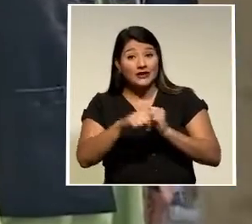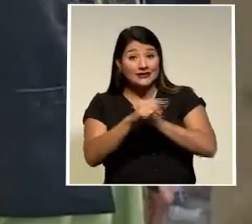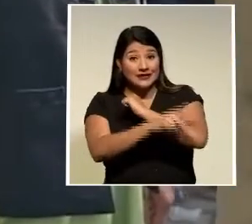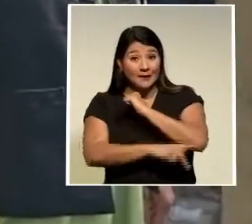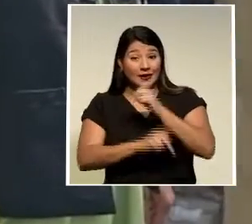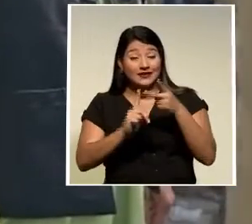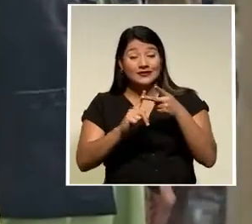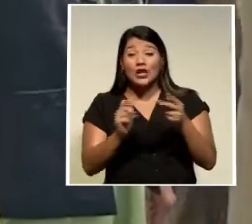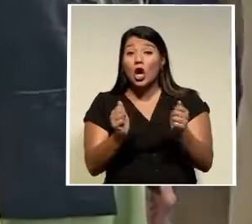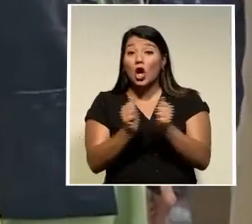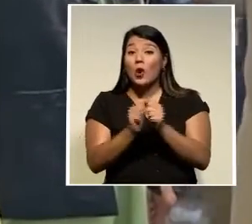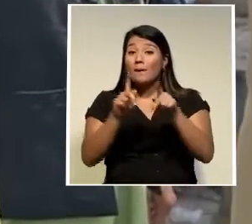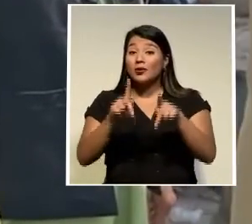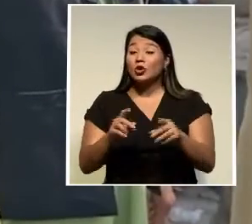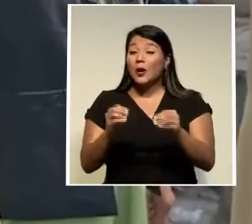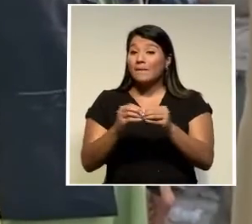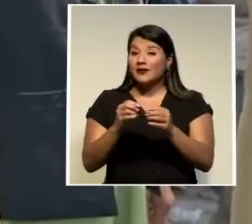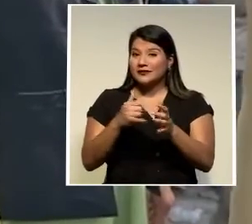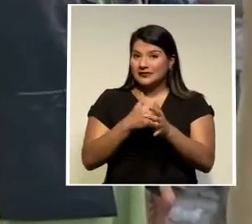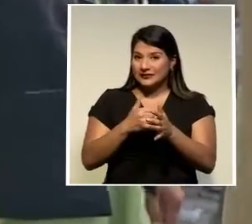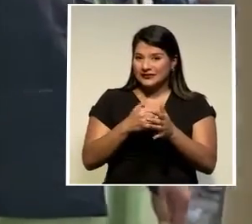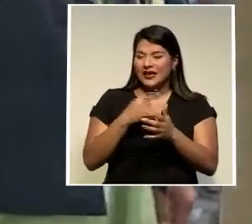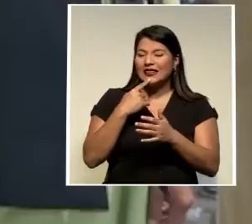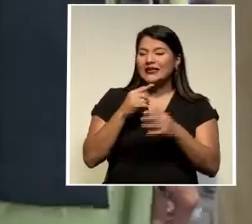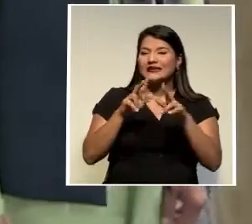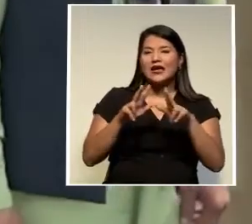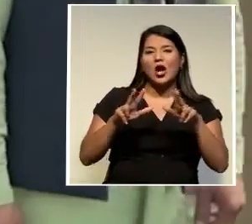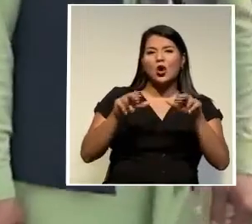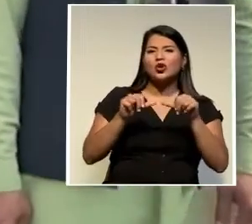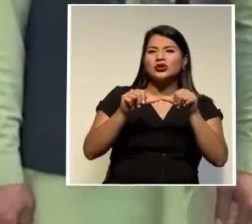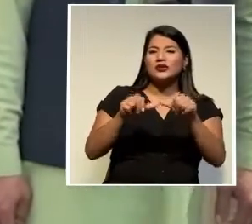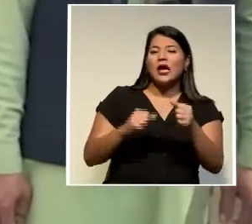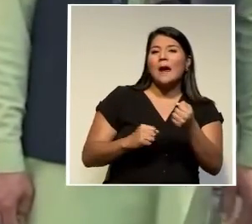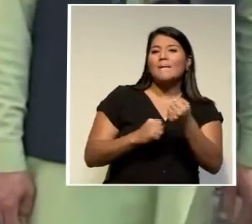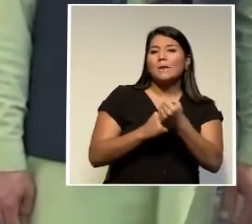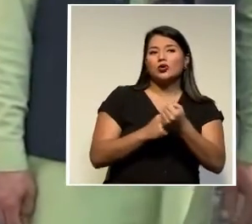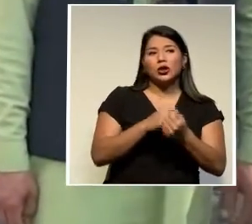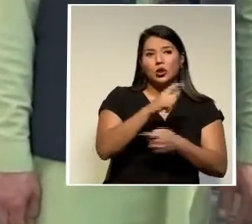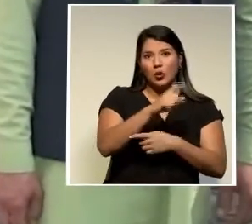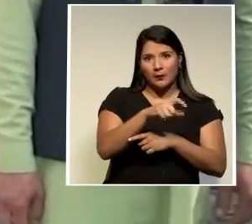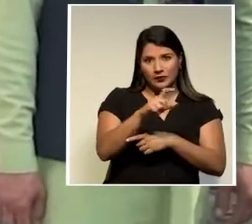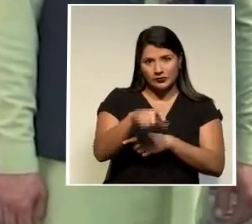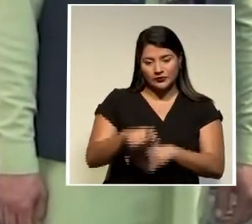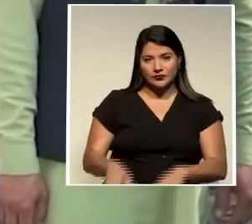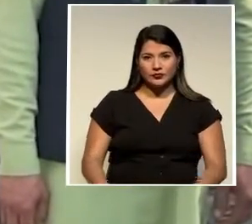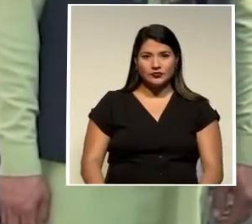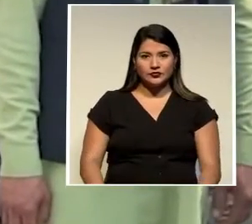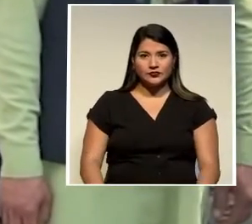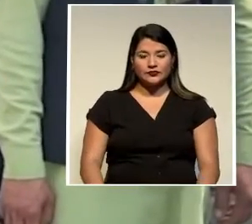con los más vulnerables. Asegurando que la ONU seguirá apoyando a los ciudadanos de a pie afganos.